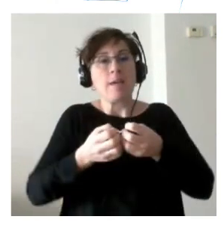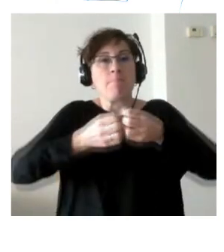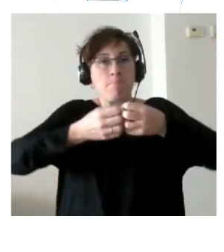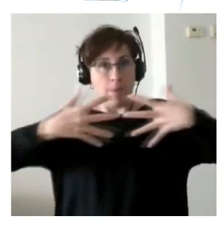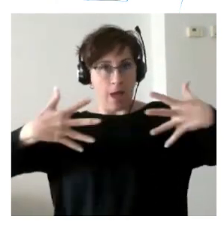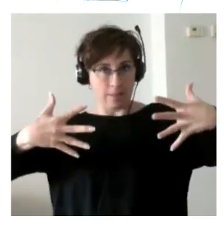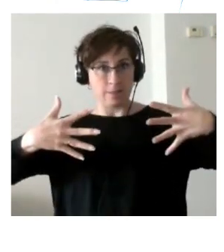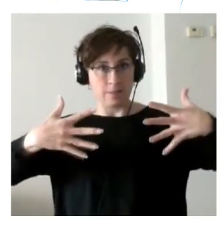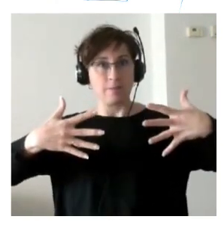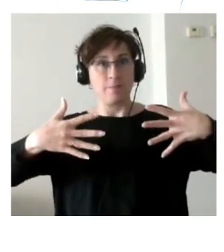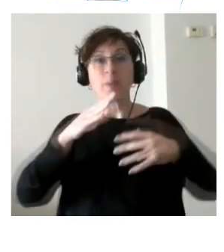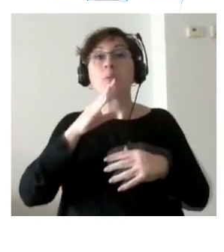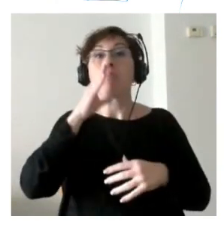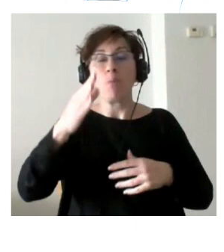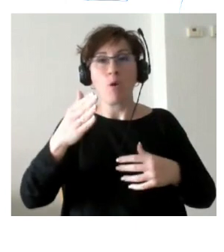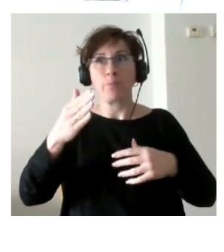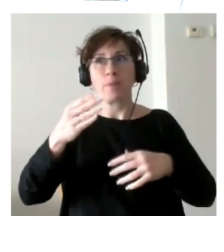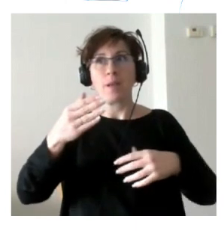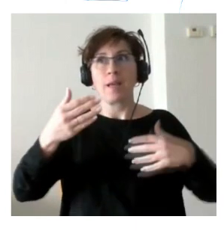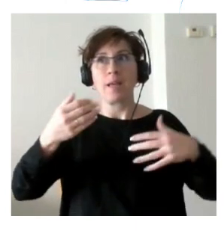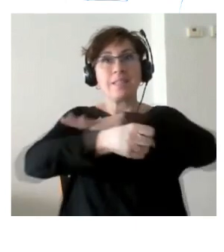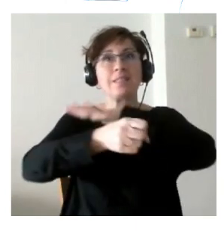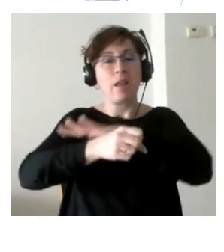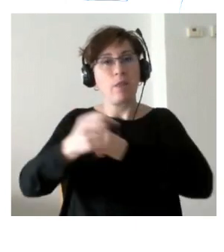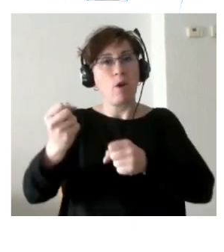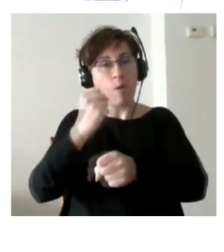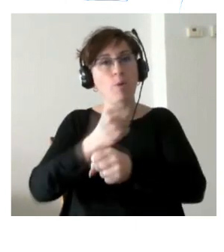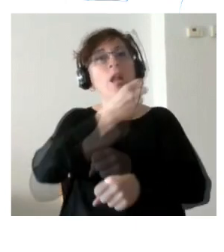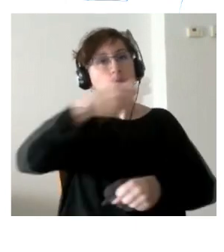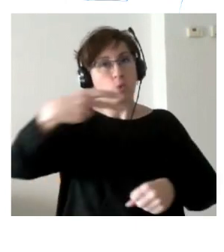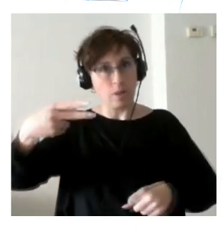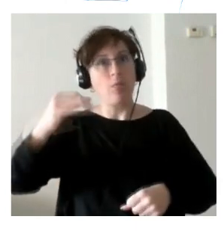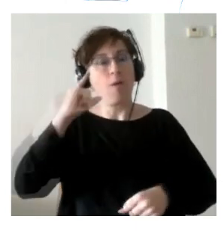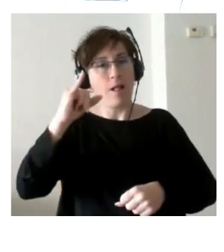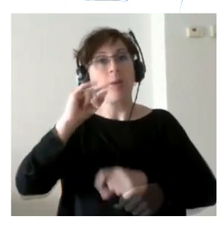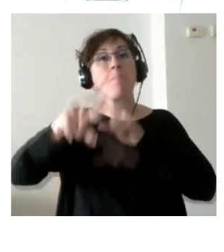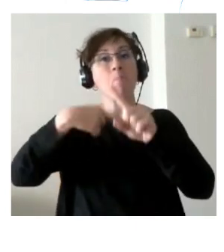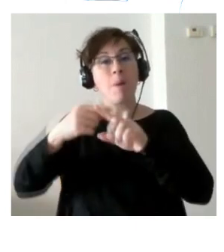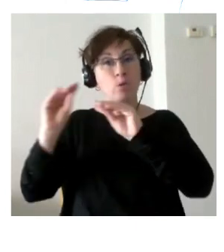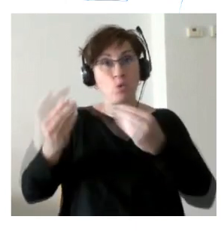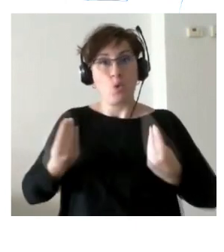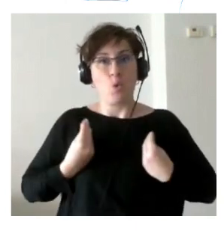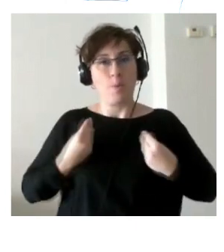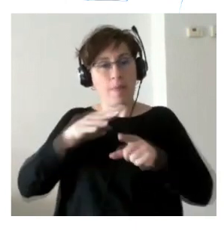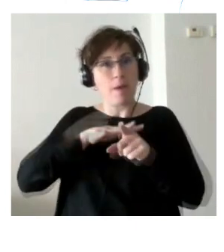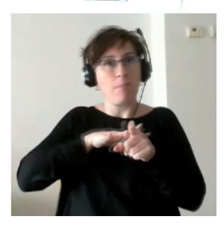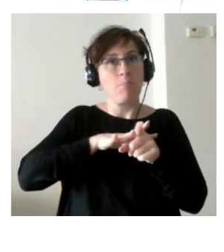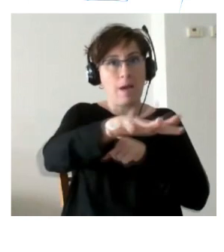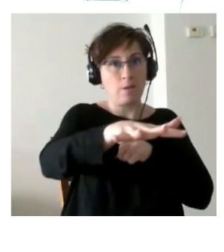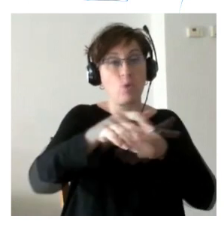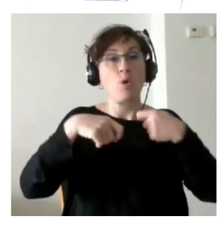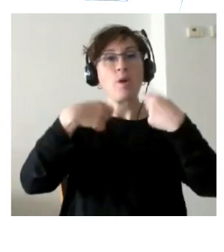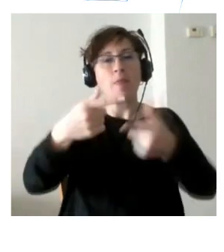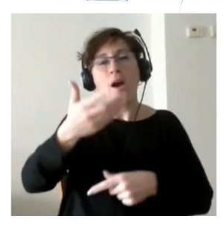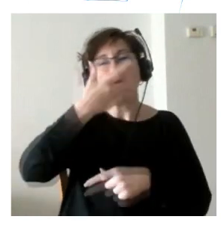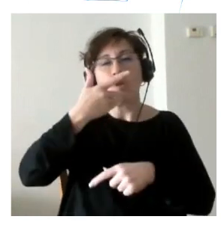porque logra resultados de inserción laboral sino porque impacta en la vida de las personas y porque genera conocimiento para cómo ayudar mejor también en